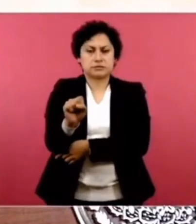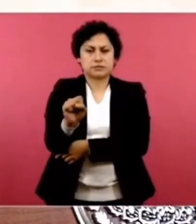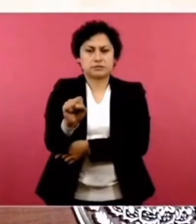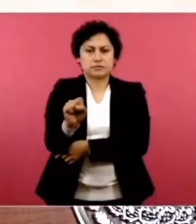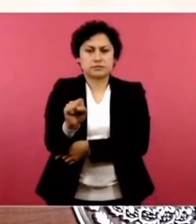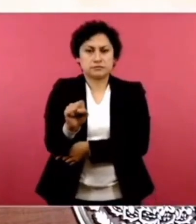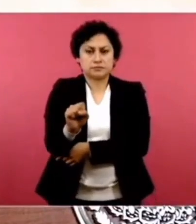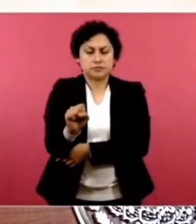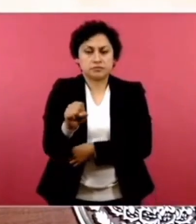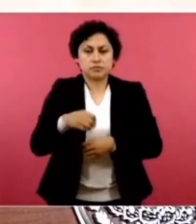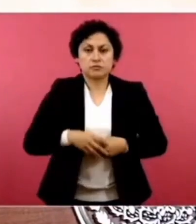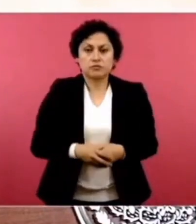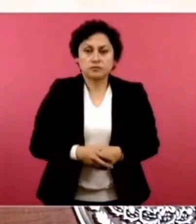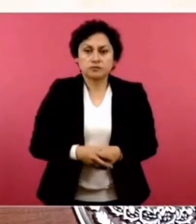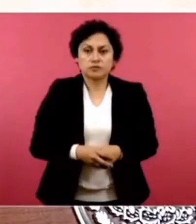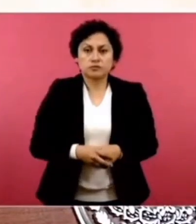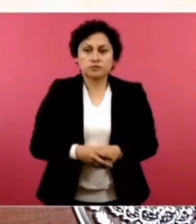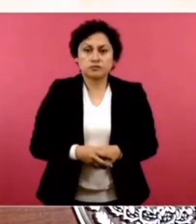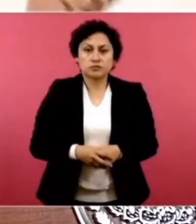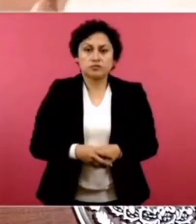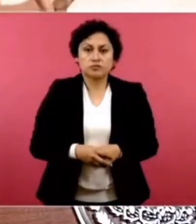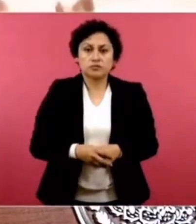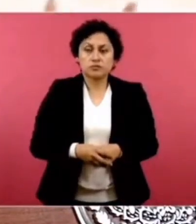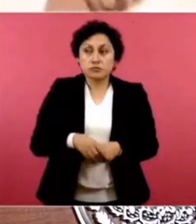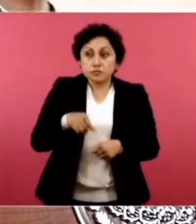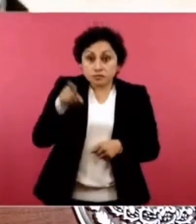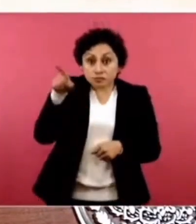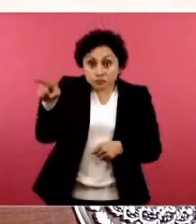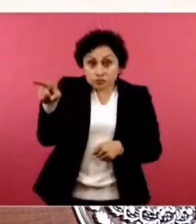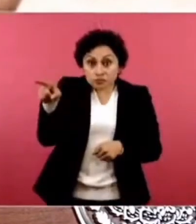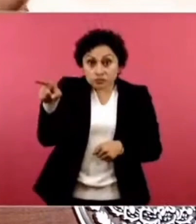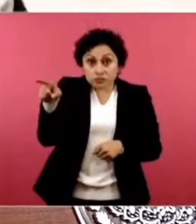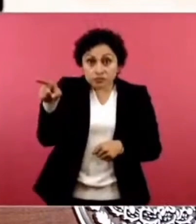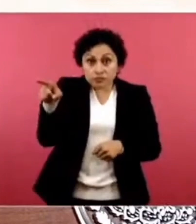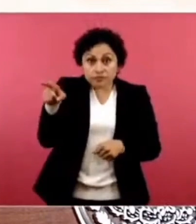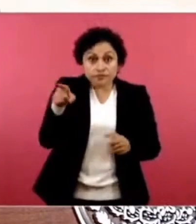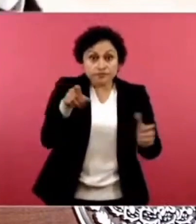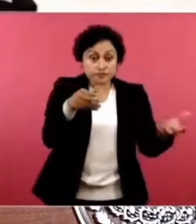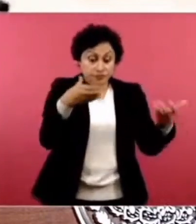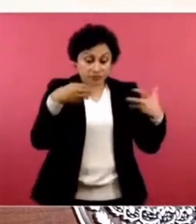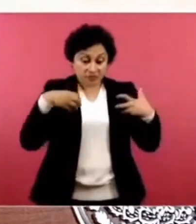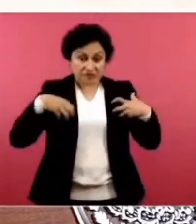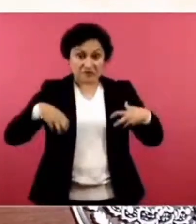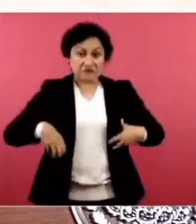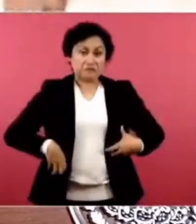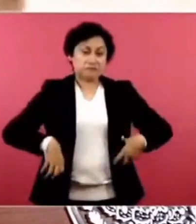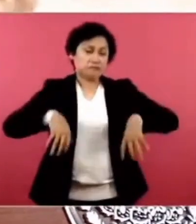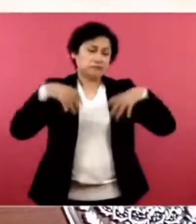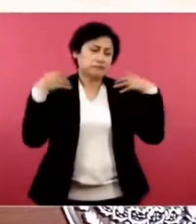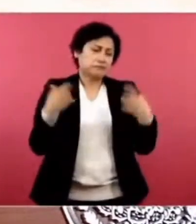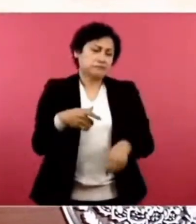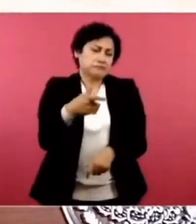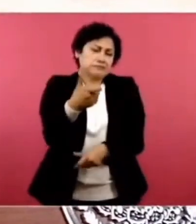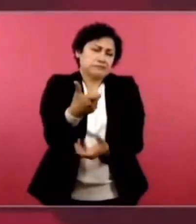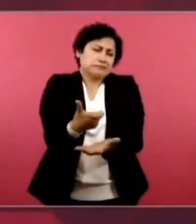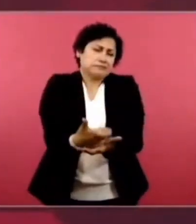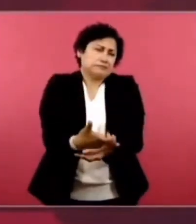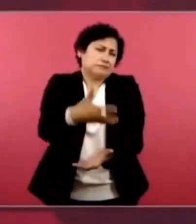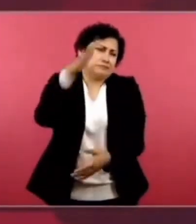Y cobraron por los contratos, pero muchísimo dinero, saquearon.